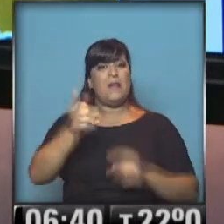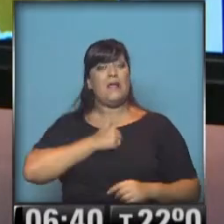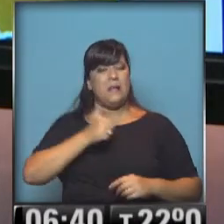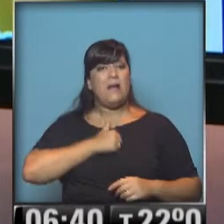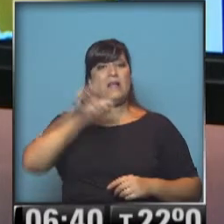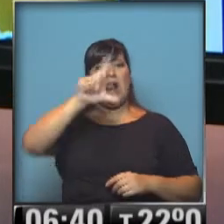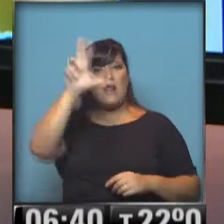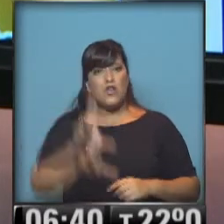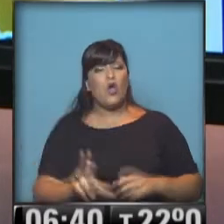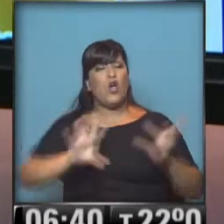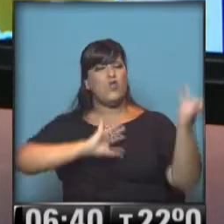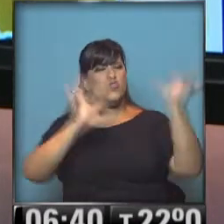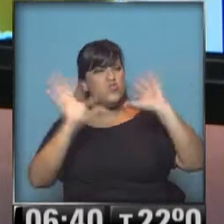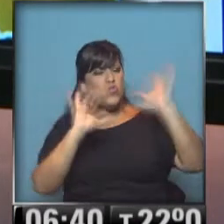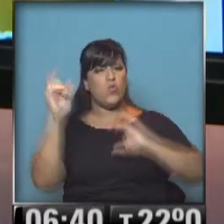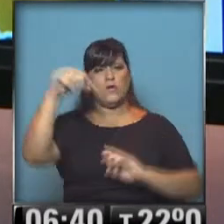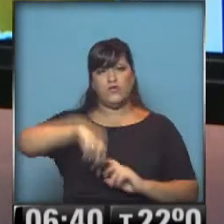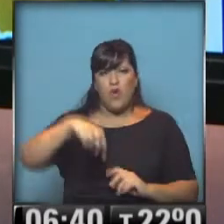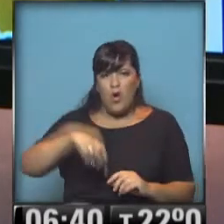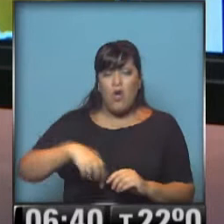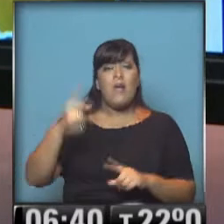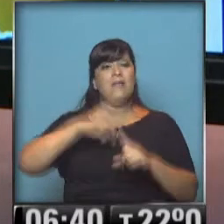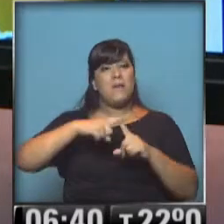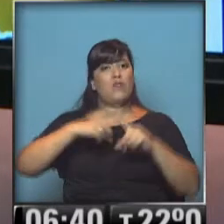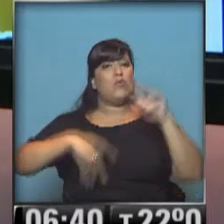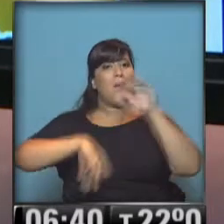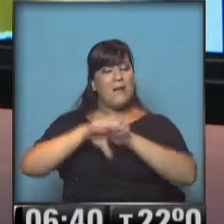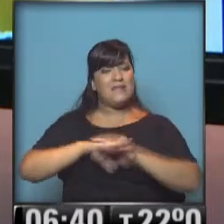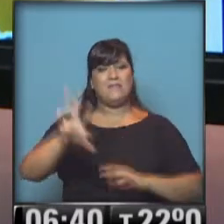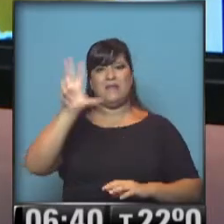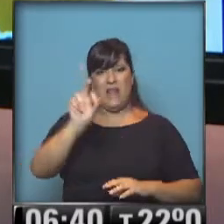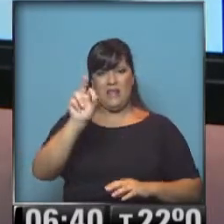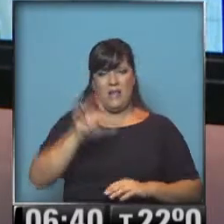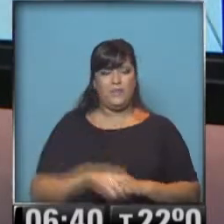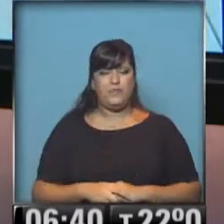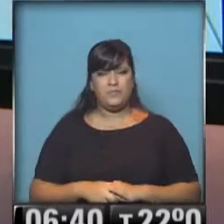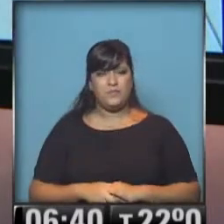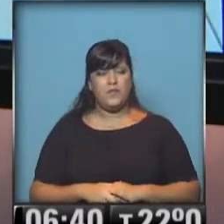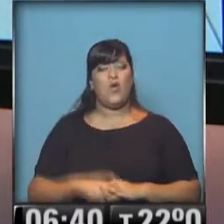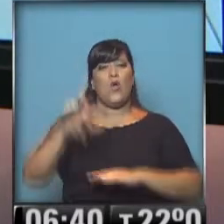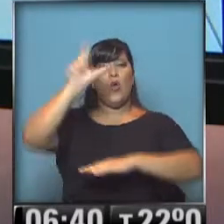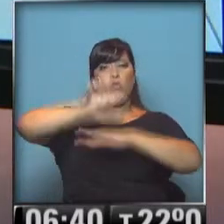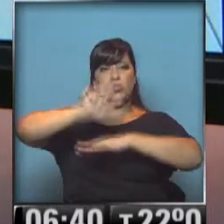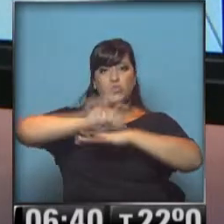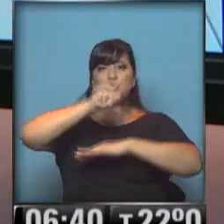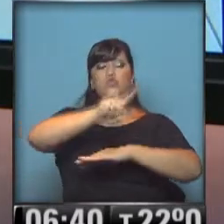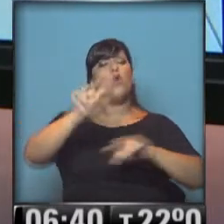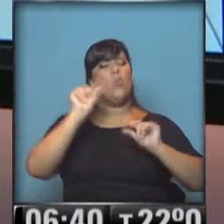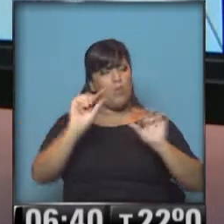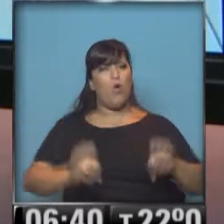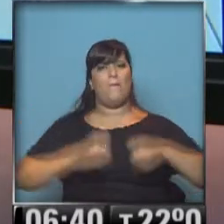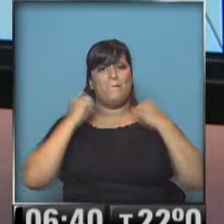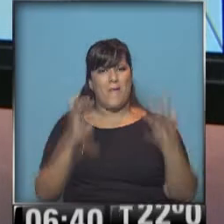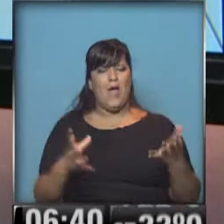Rioja, nubosidad variable en el día de hoy, máximas allí que rondarán los 30 grados. En la región de Cuyo han mejorado las condiciones